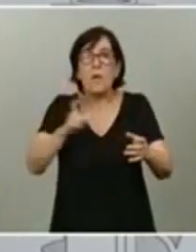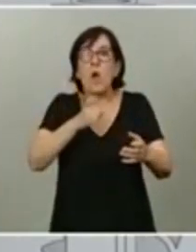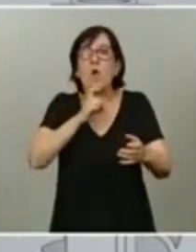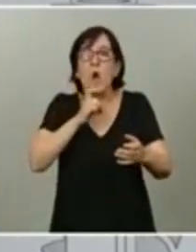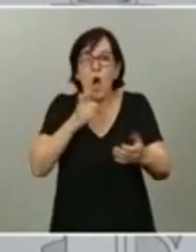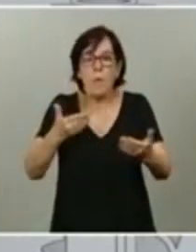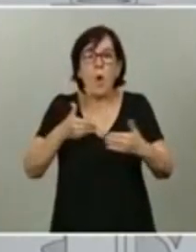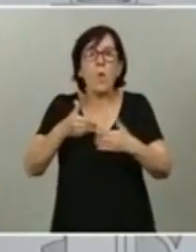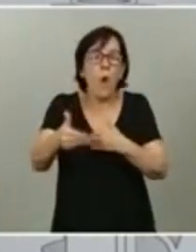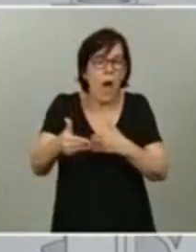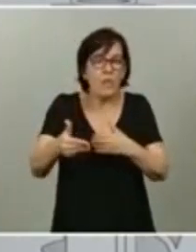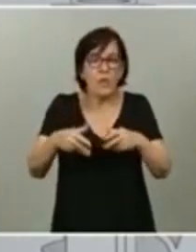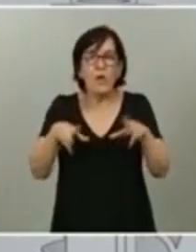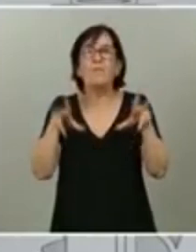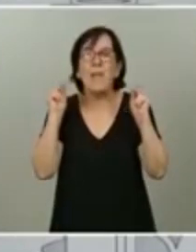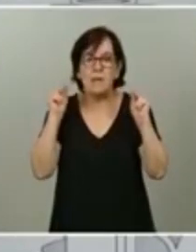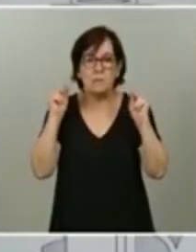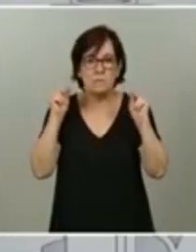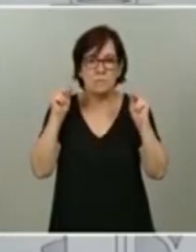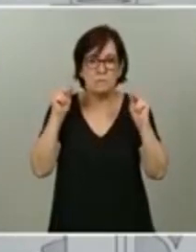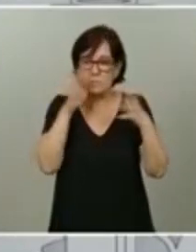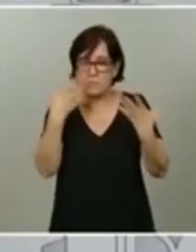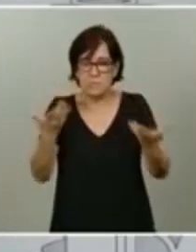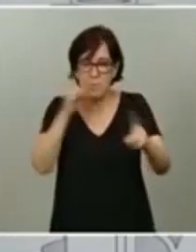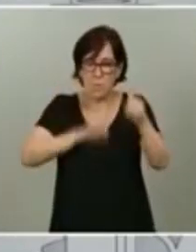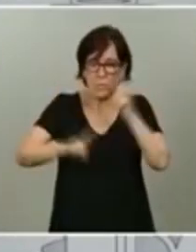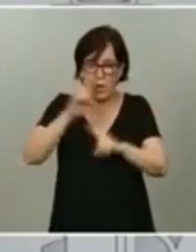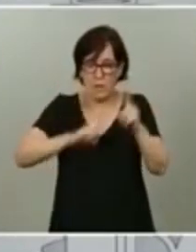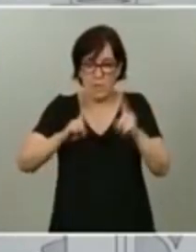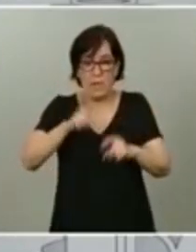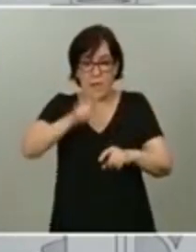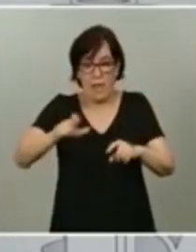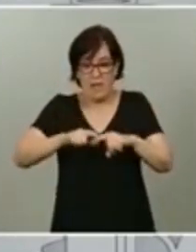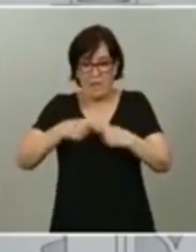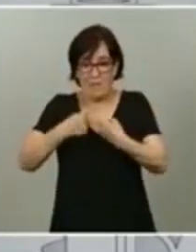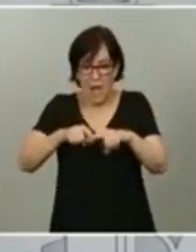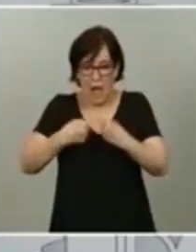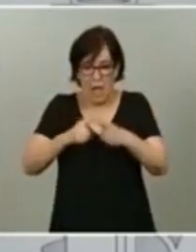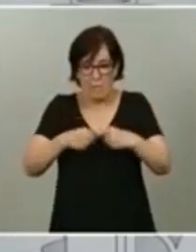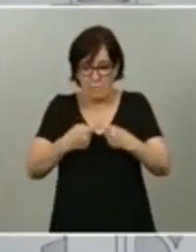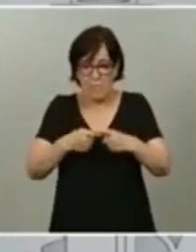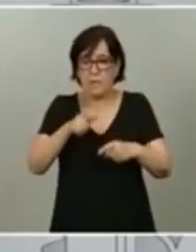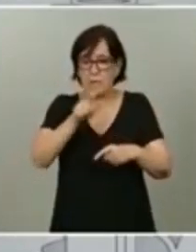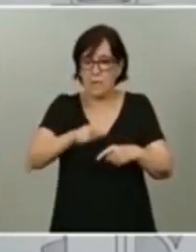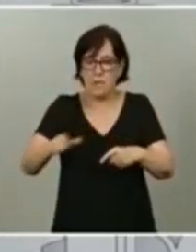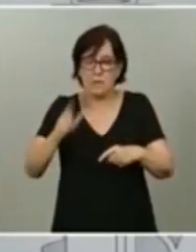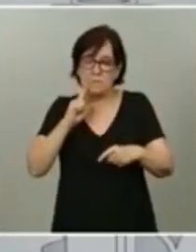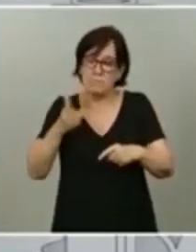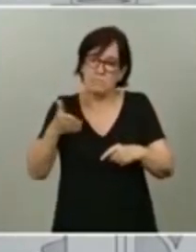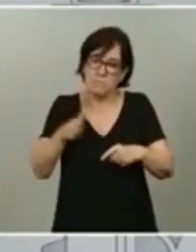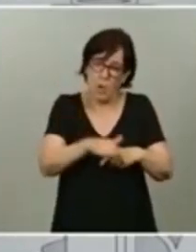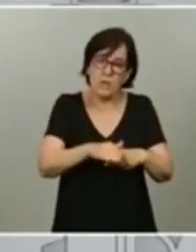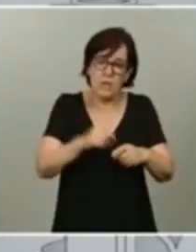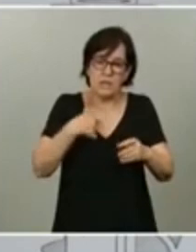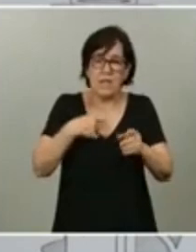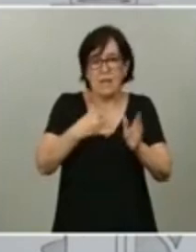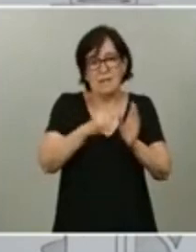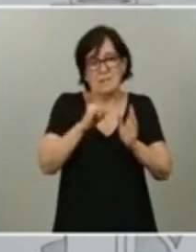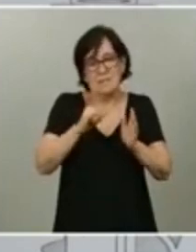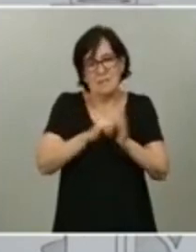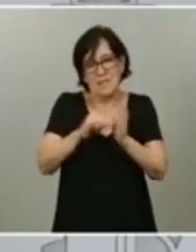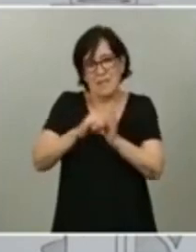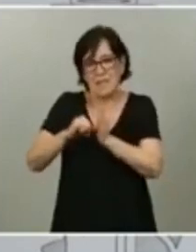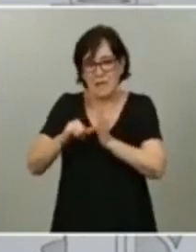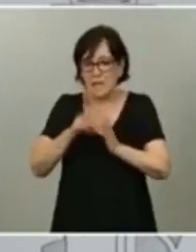pesadilla. El desasosiego de las familias que perdían a sus familiares, a sus seres queridos, sin poder despedirse de ellos.